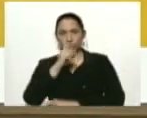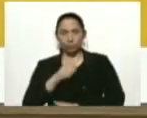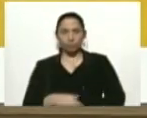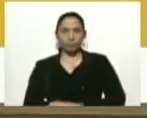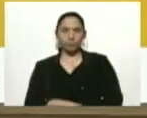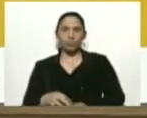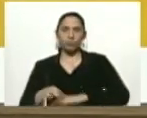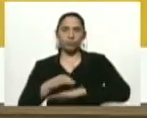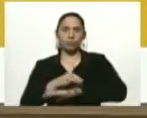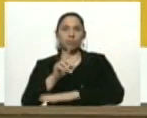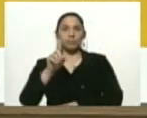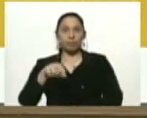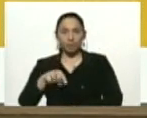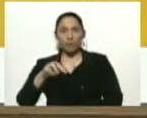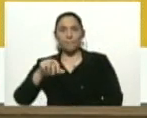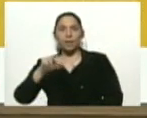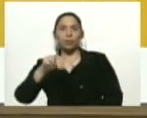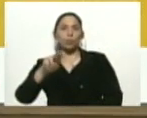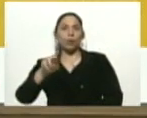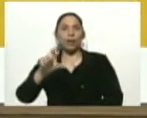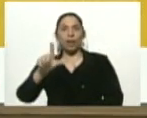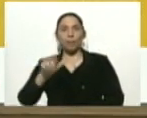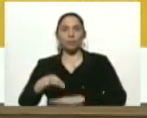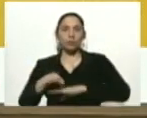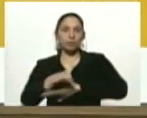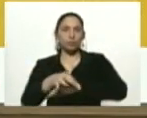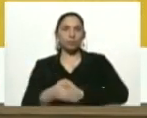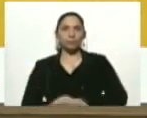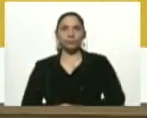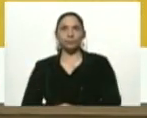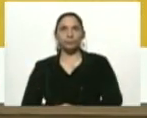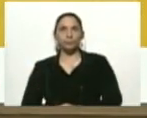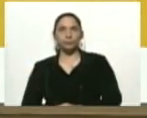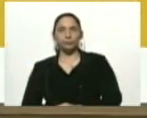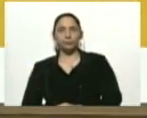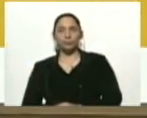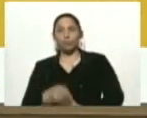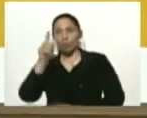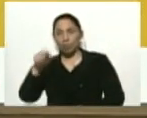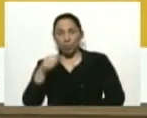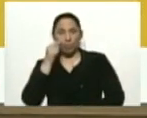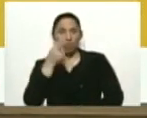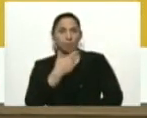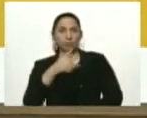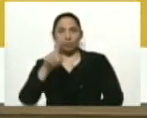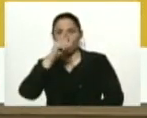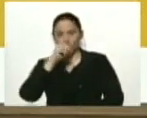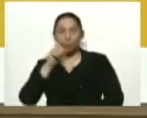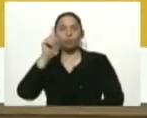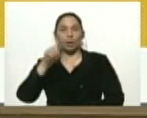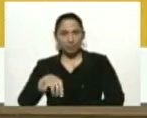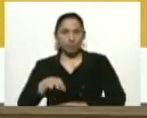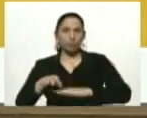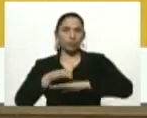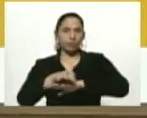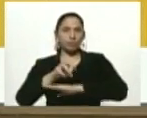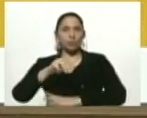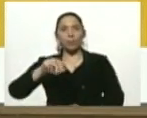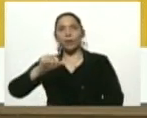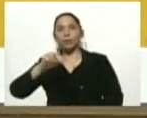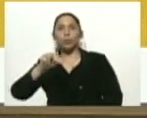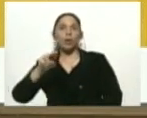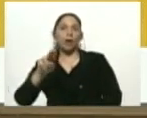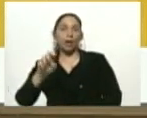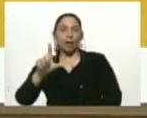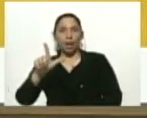del municipio también Manuel Piar. Y tenemos un hombre de 31 años, también del municipio Manuel Piar. Por